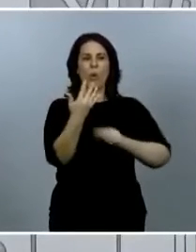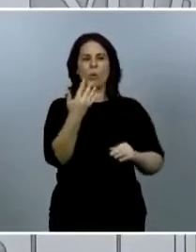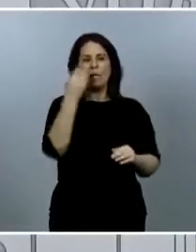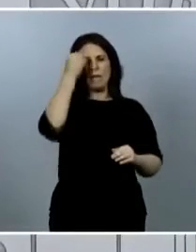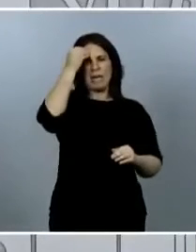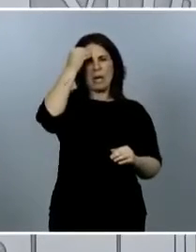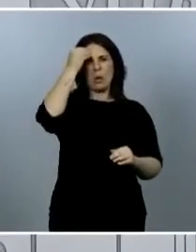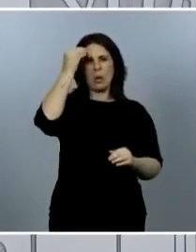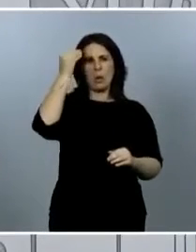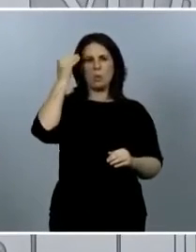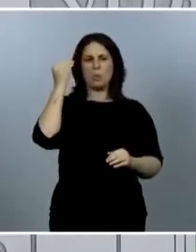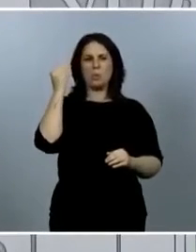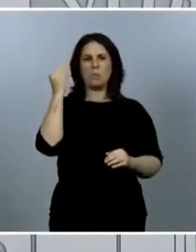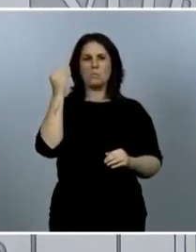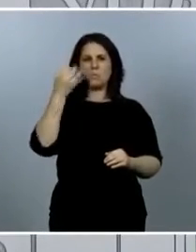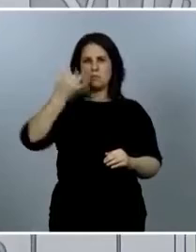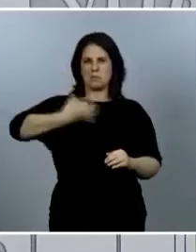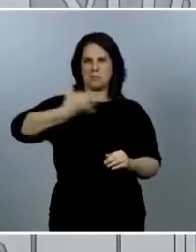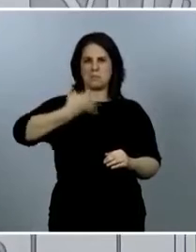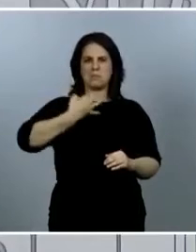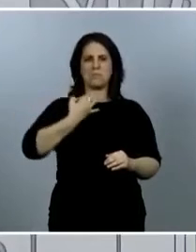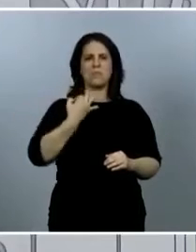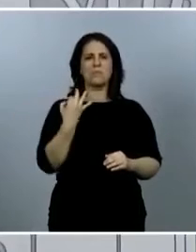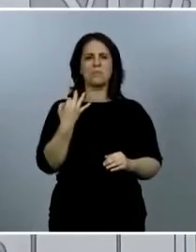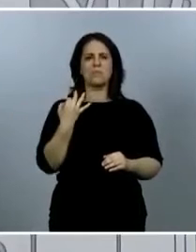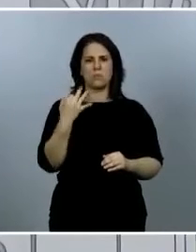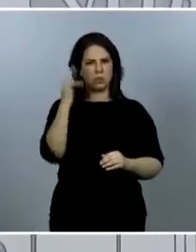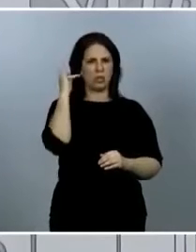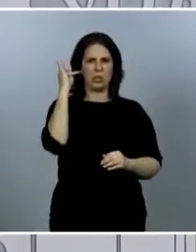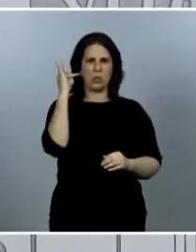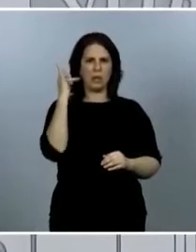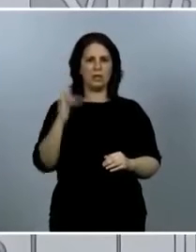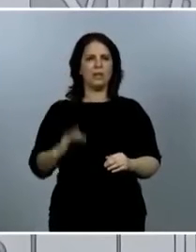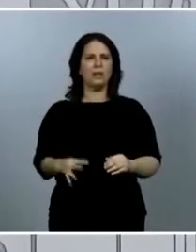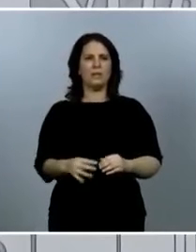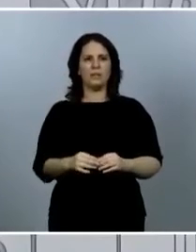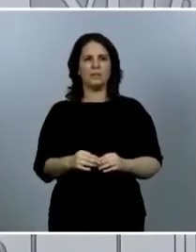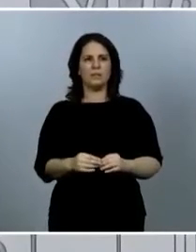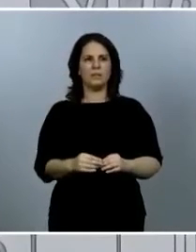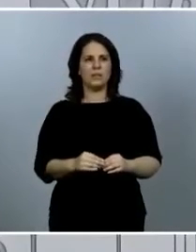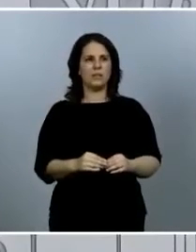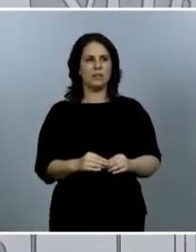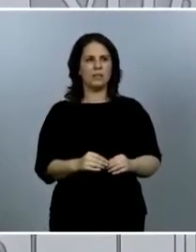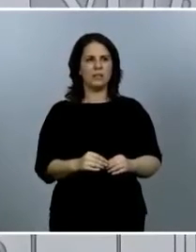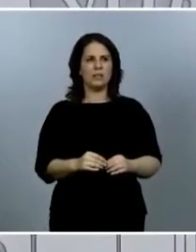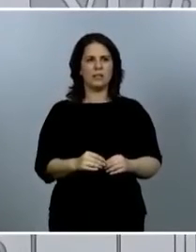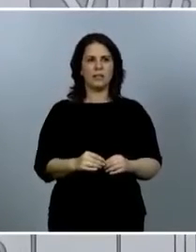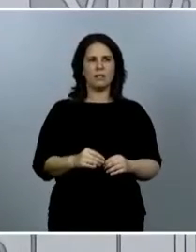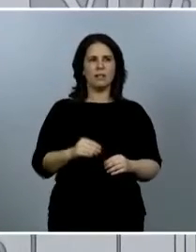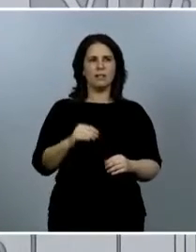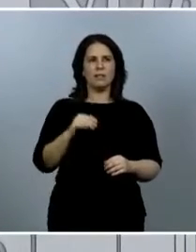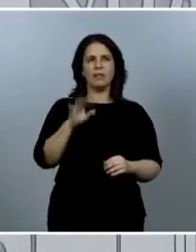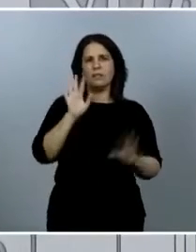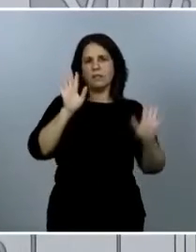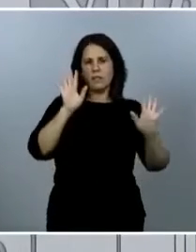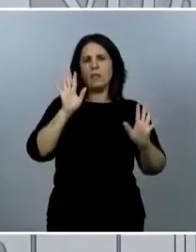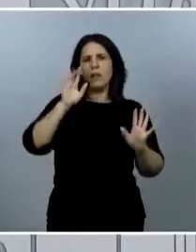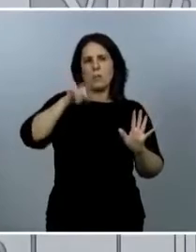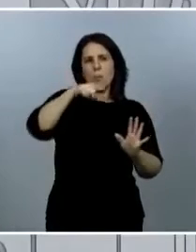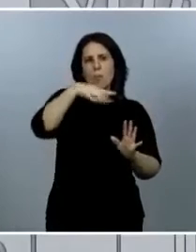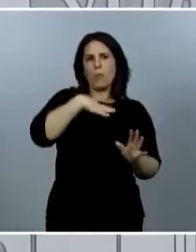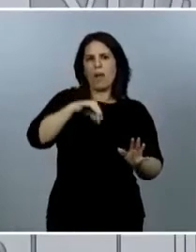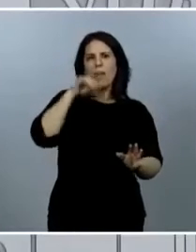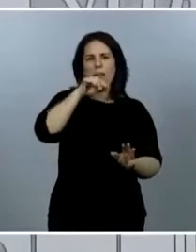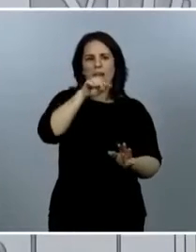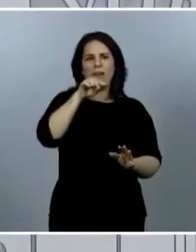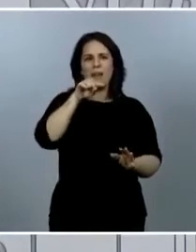muy favorable. Estamos en un proceso que, gracias al esfuerzo que hemos realizado todos, nos ha permitido llegar a este